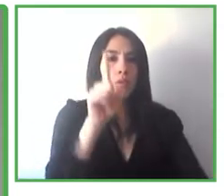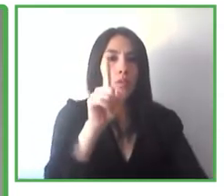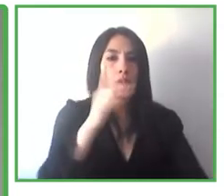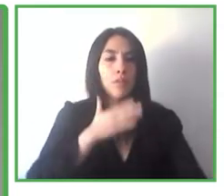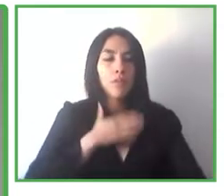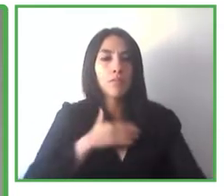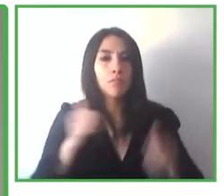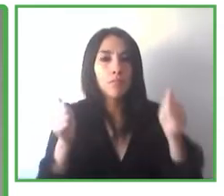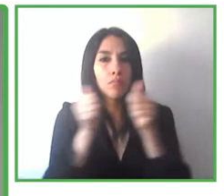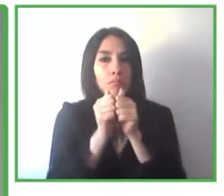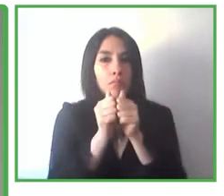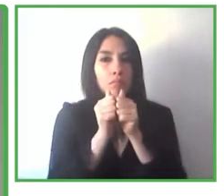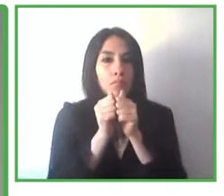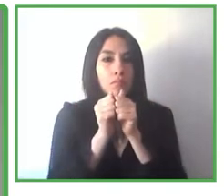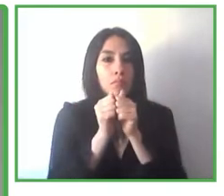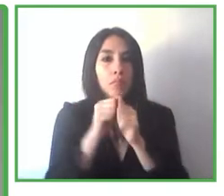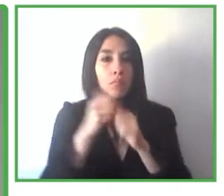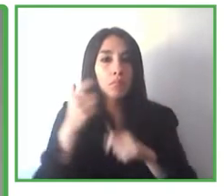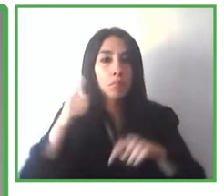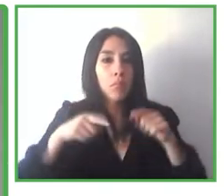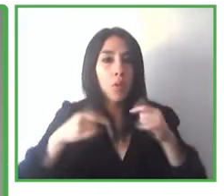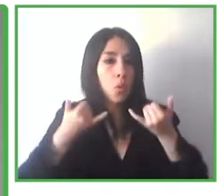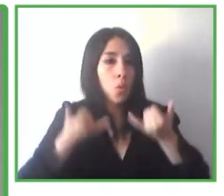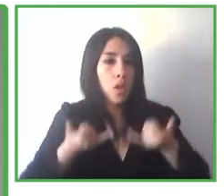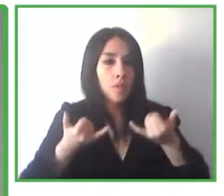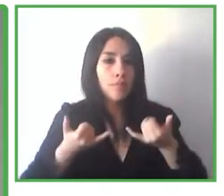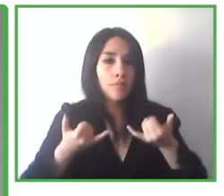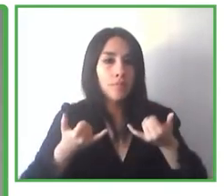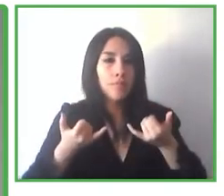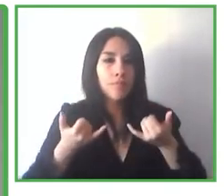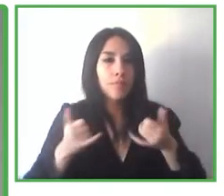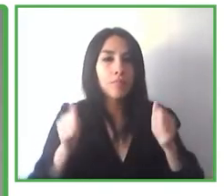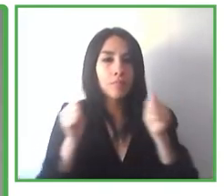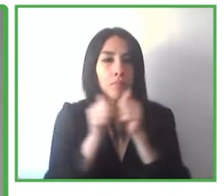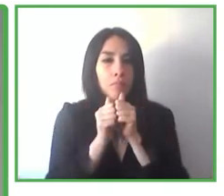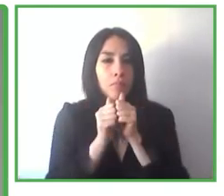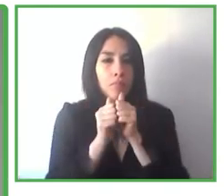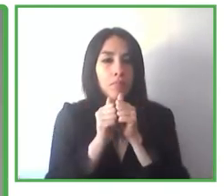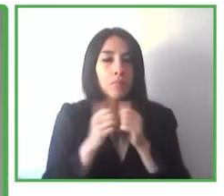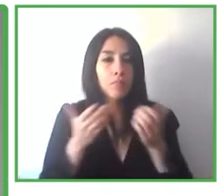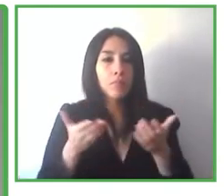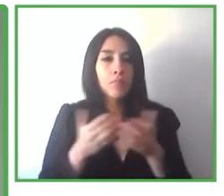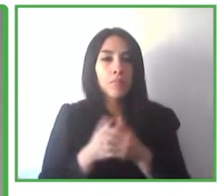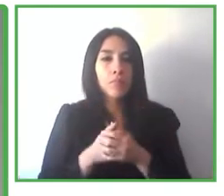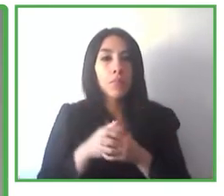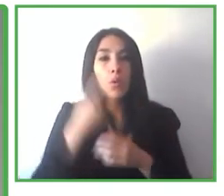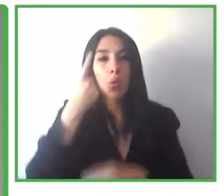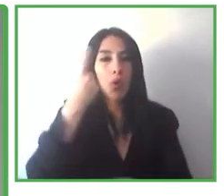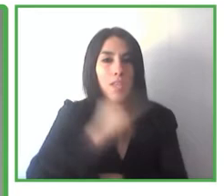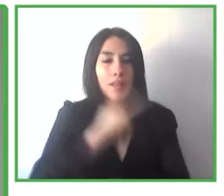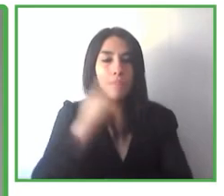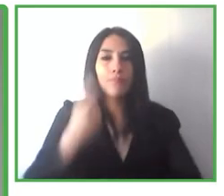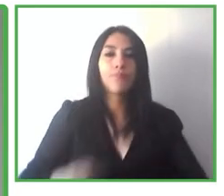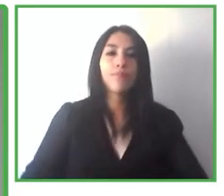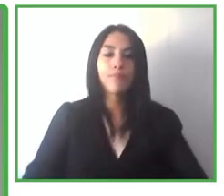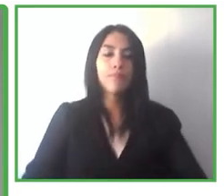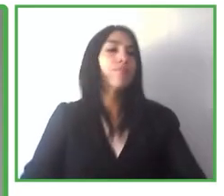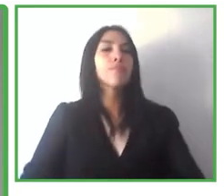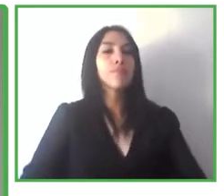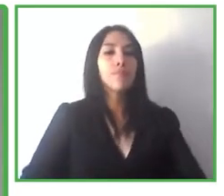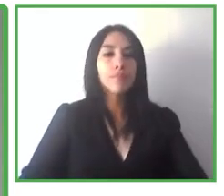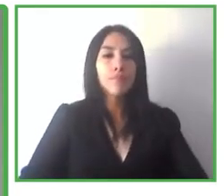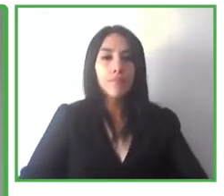que están hoy acompañándonos en esta sesión y bueno, pues voy a empezar por